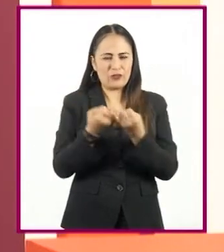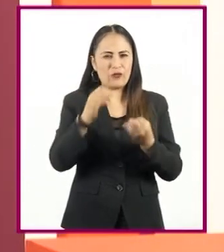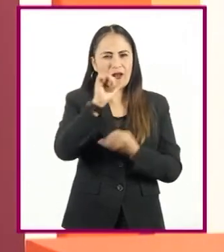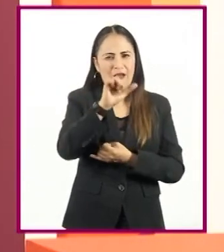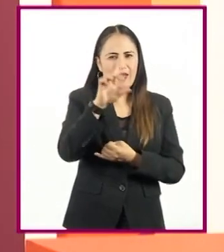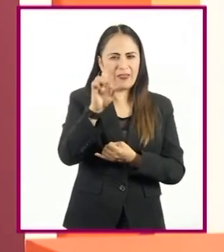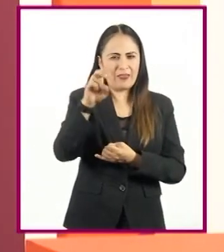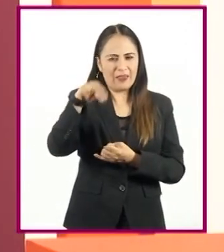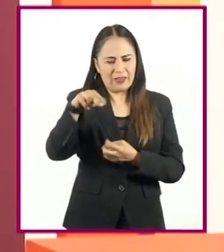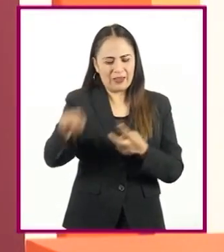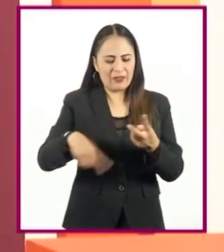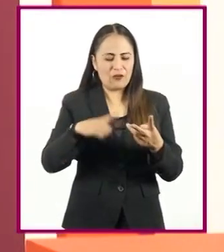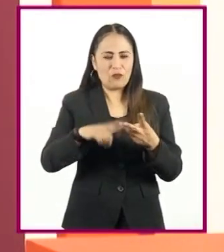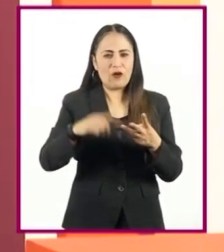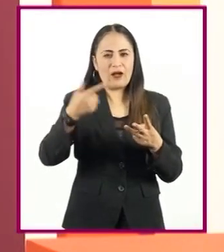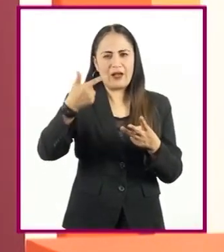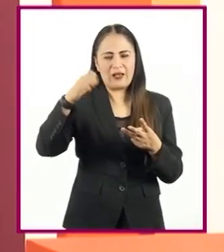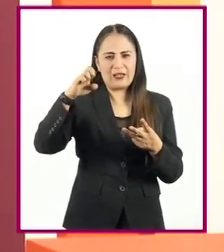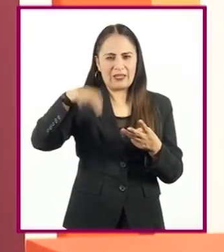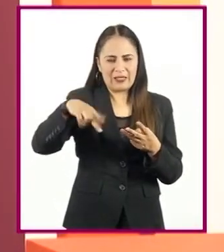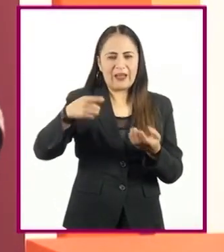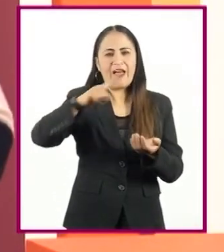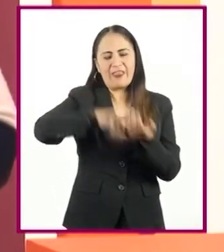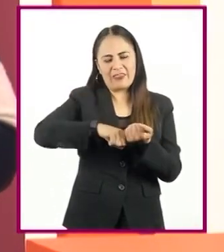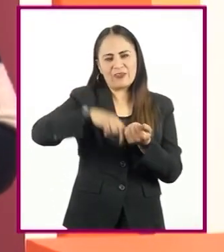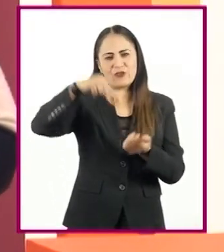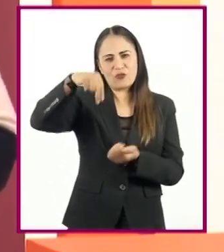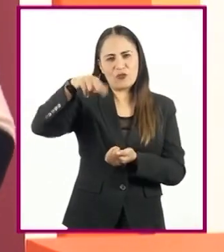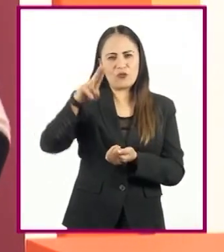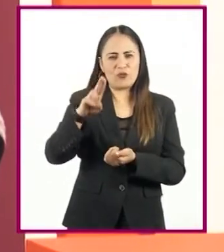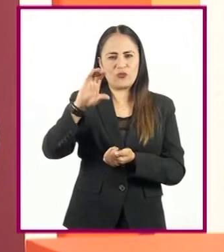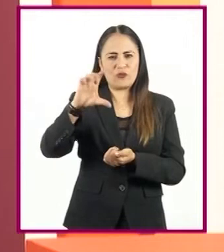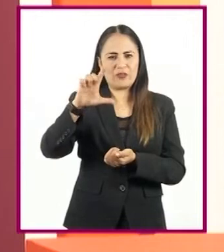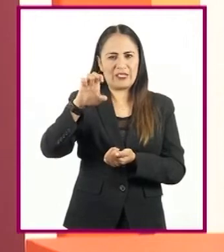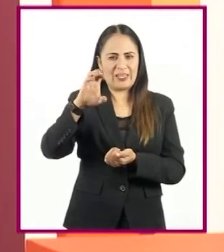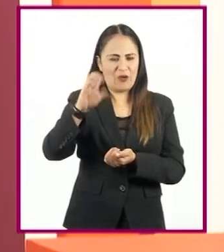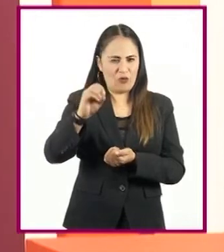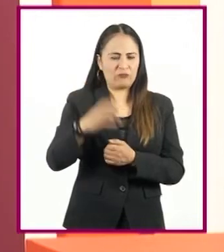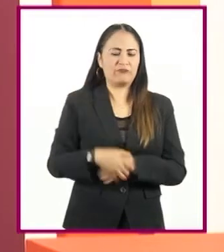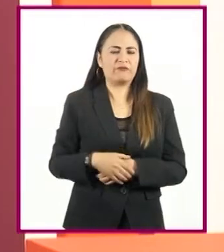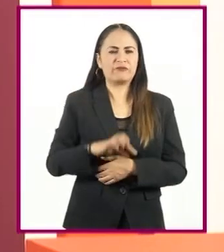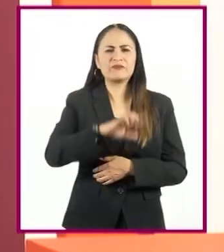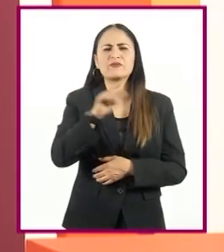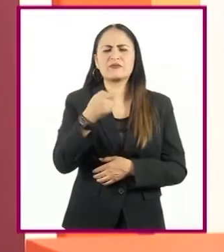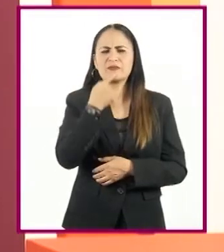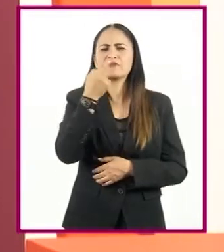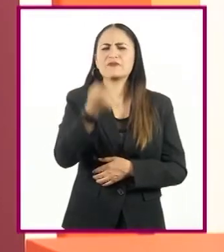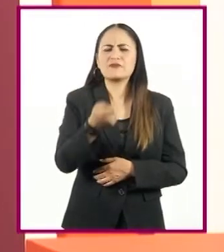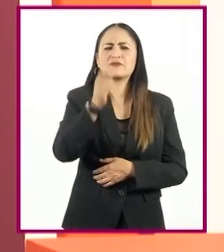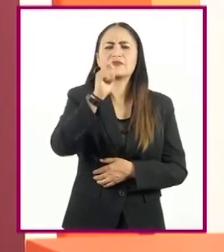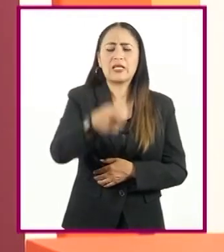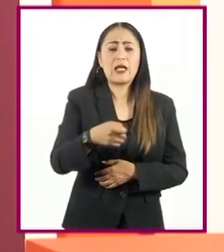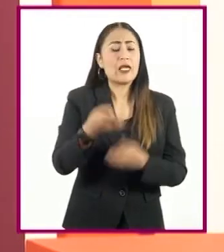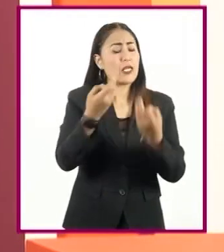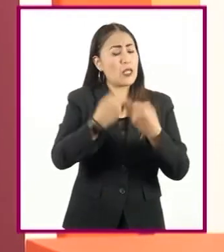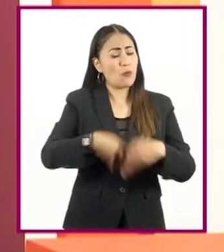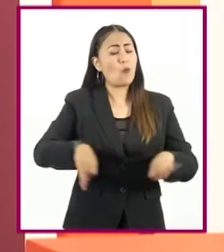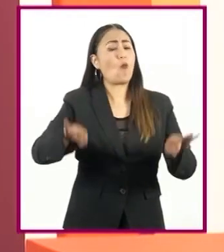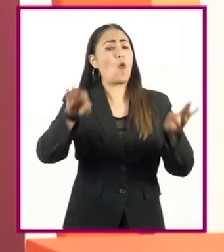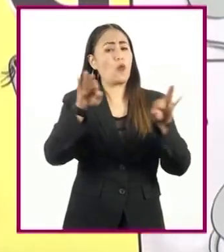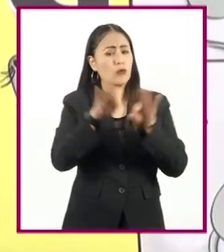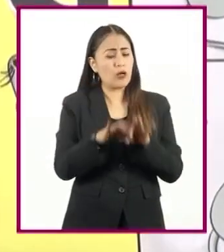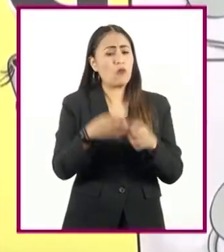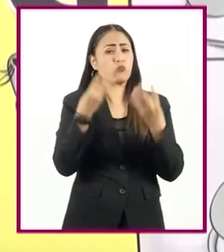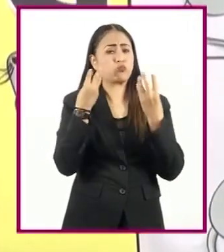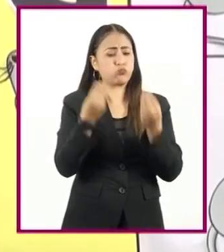resguardados en el núcleo celular. Podemos concluir que son de suma importancia en el esclarecimiento